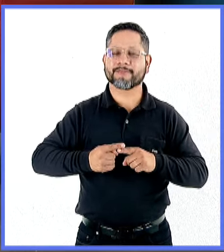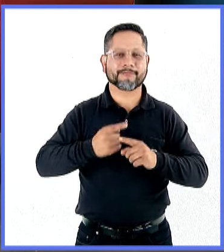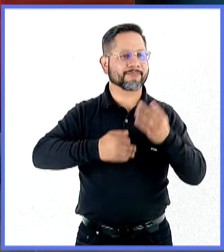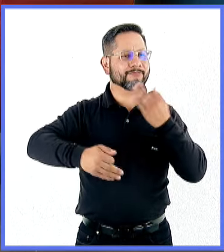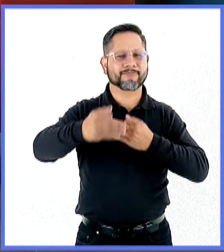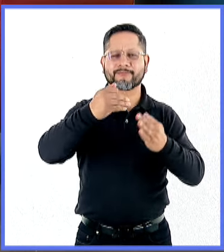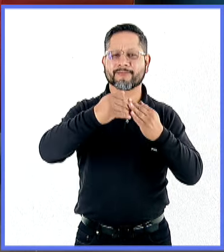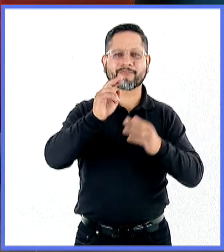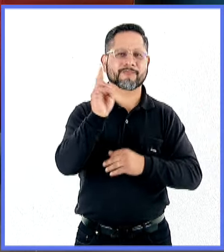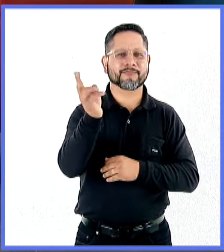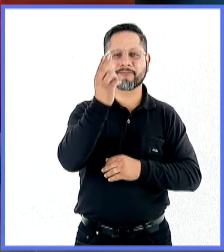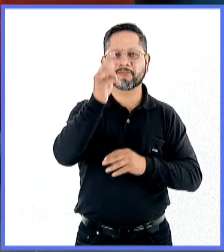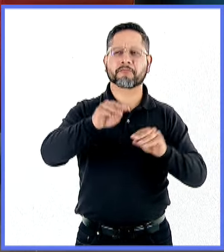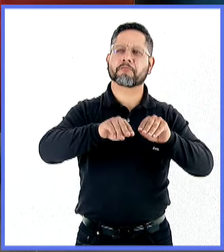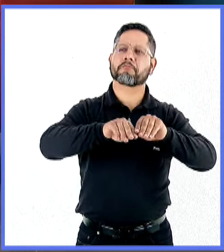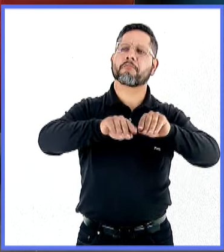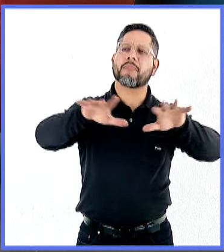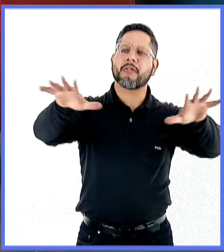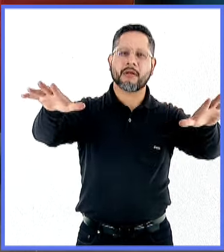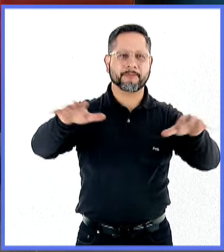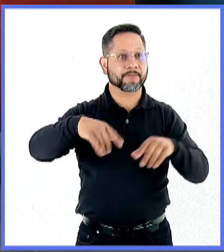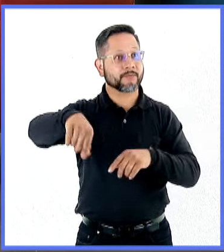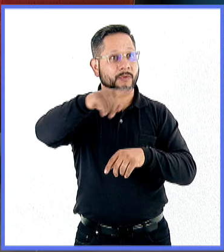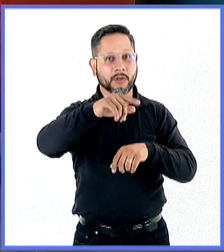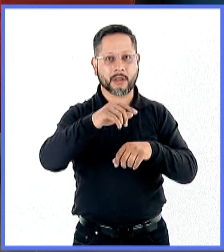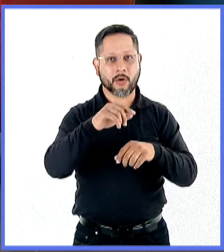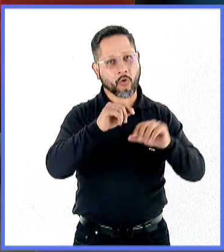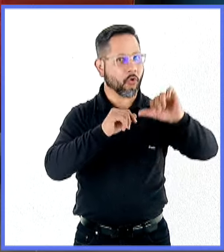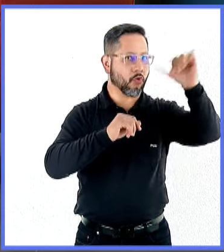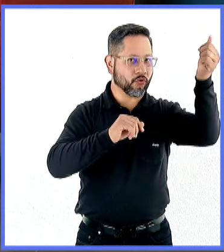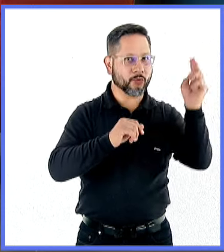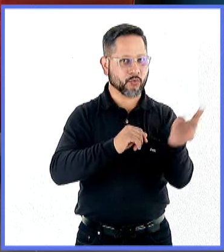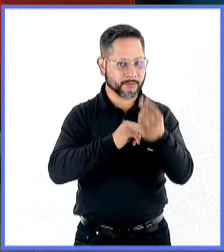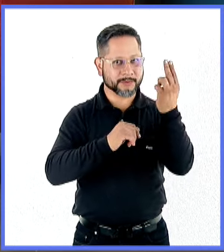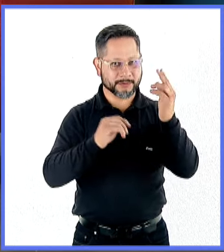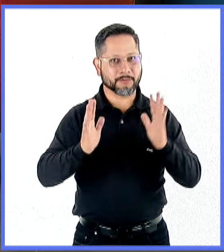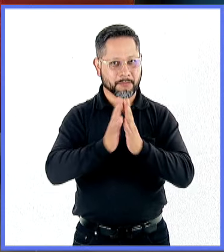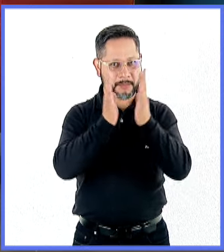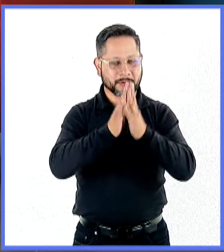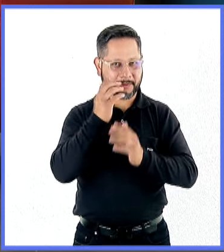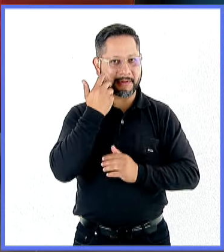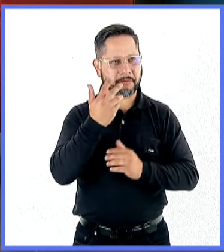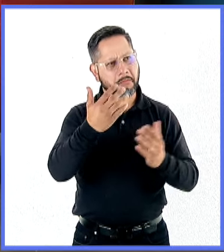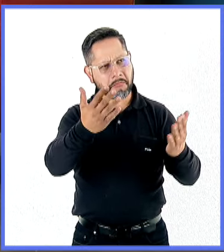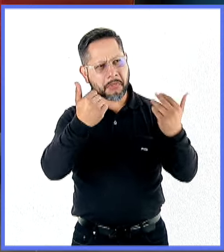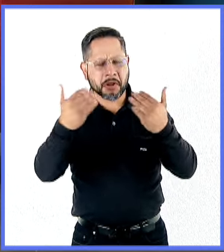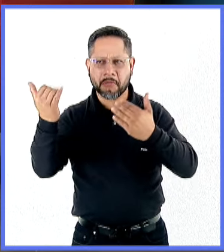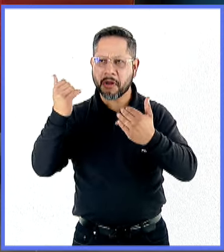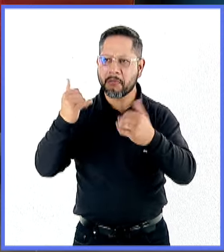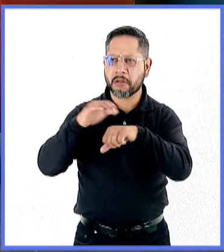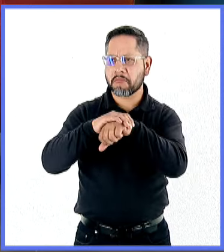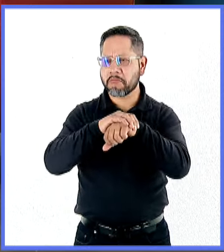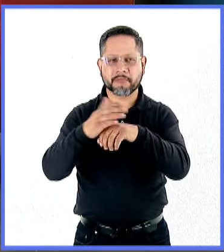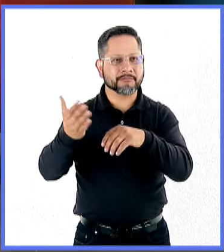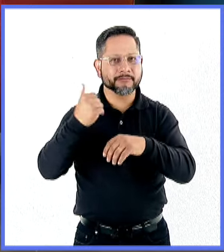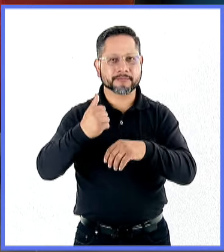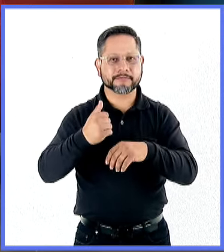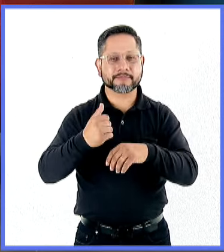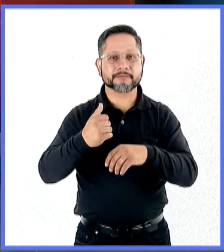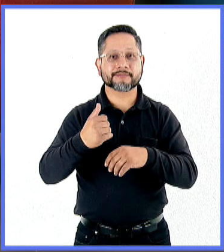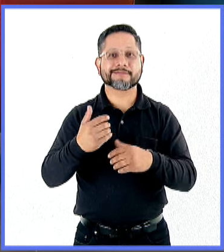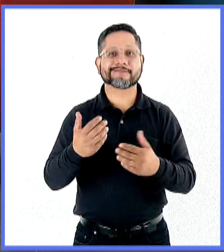UNAM, a todas las universidades amigas que suelen participar, a todas las instituciones. De pronto resulta que la